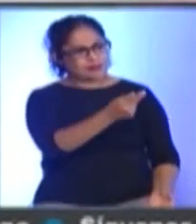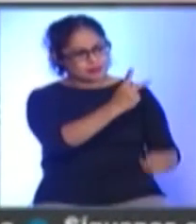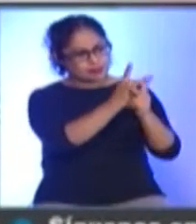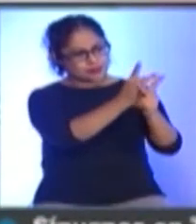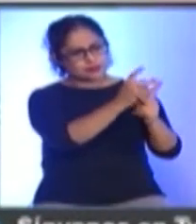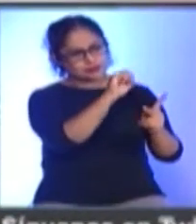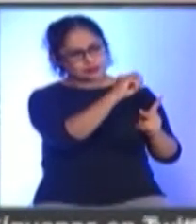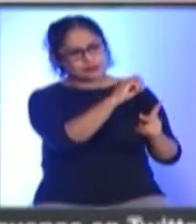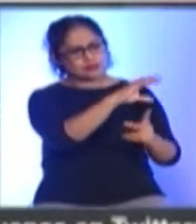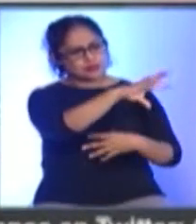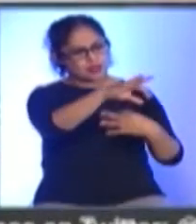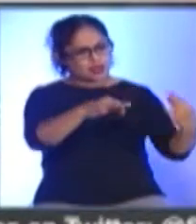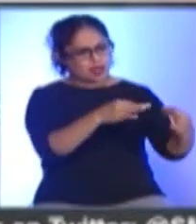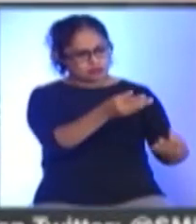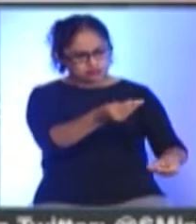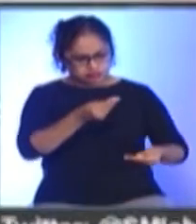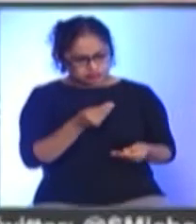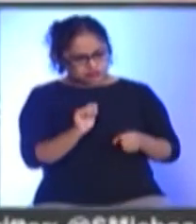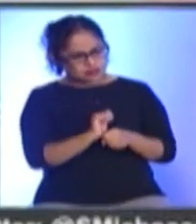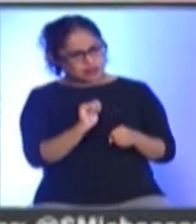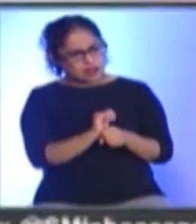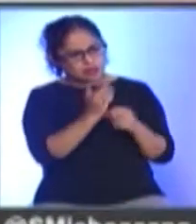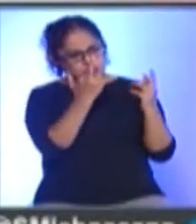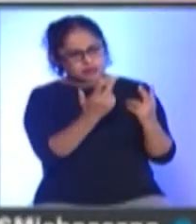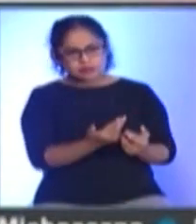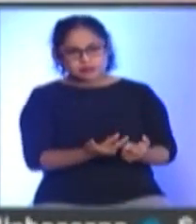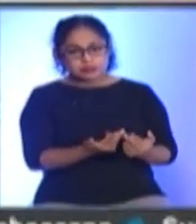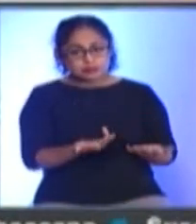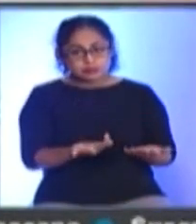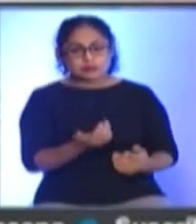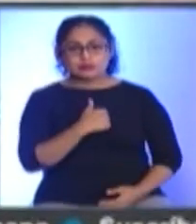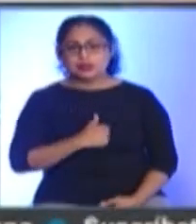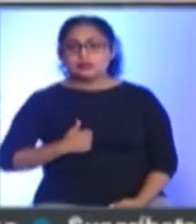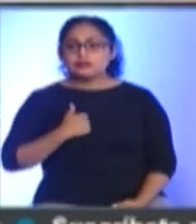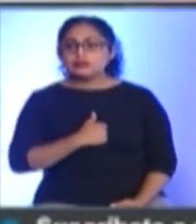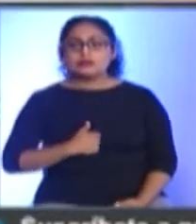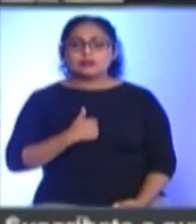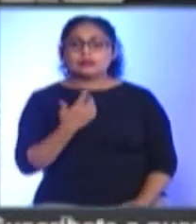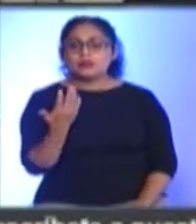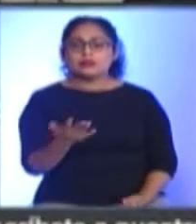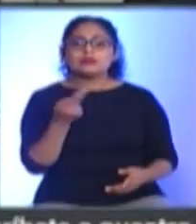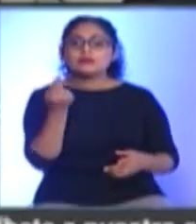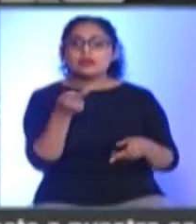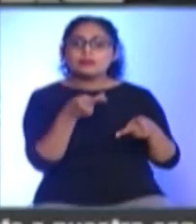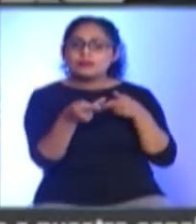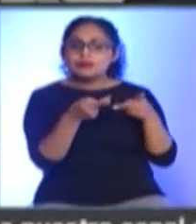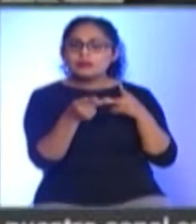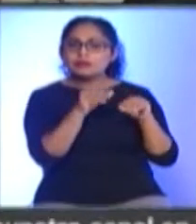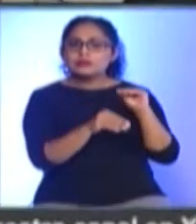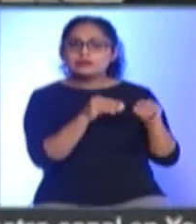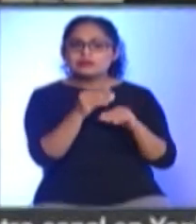y no funciona De tal forma que mientras resolvemos el repararlo, el